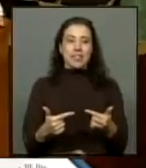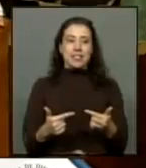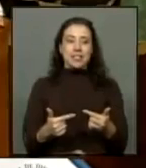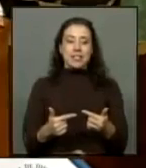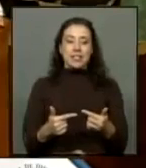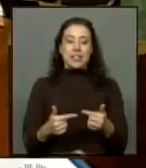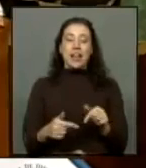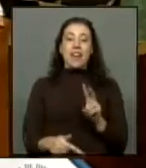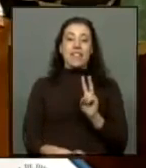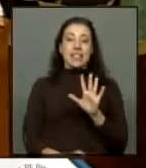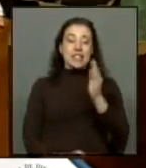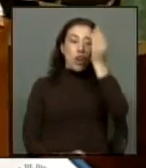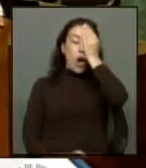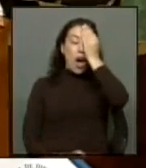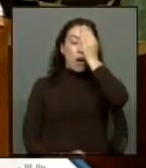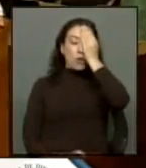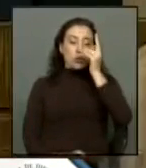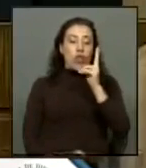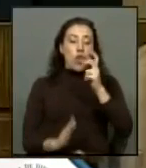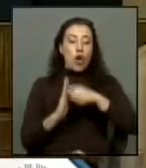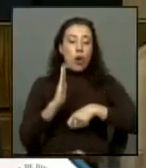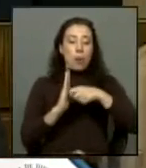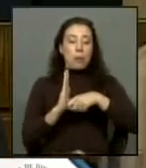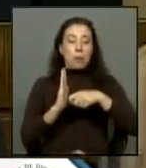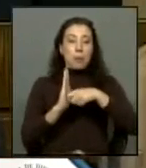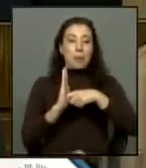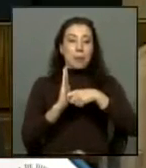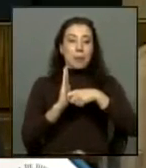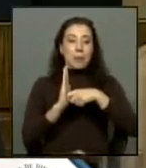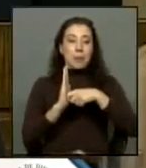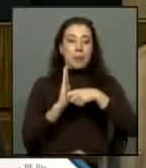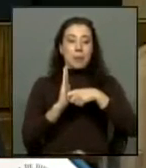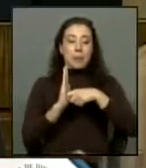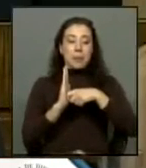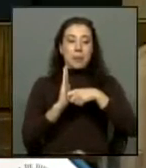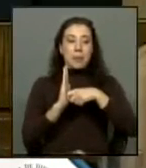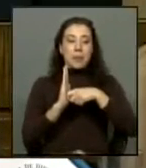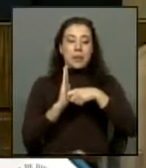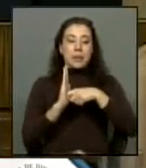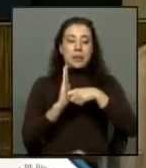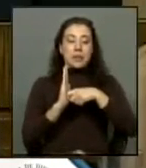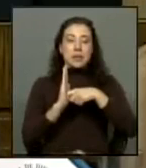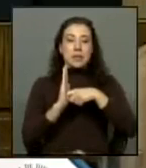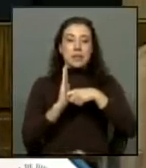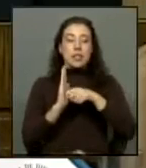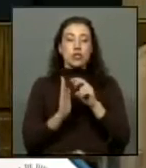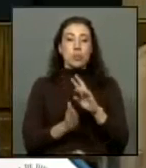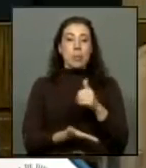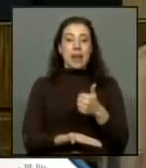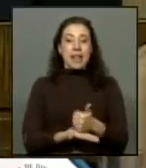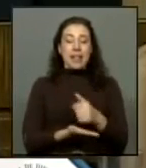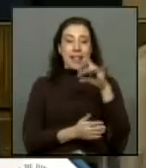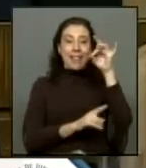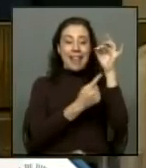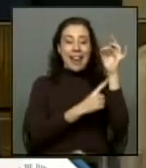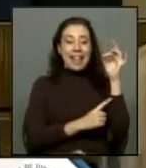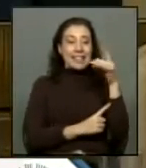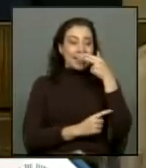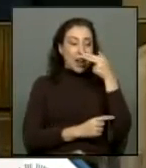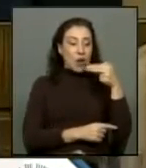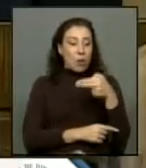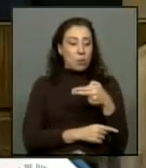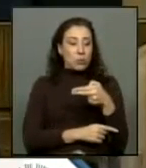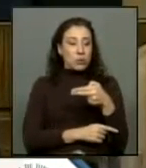25 de agosto, después de más de dos meses, el superintendente de electricidad y combustible